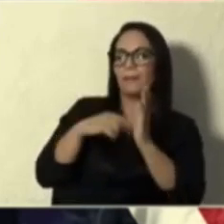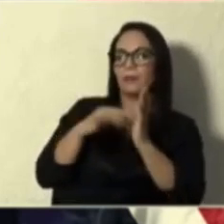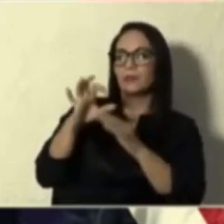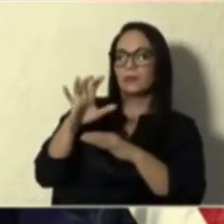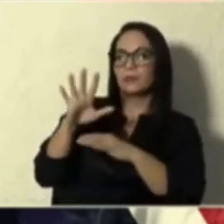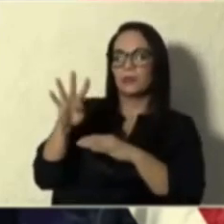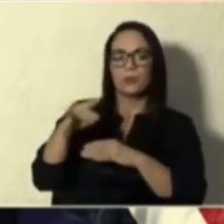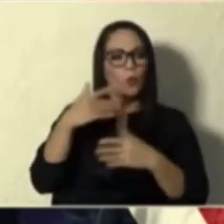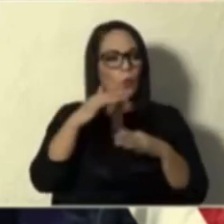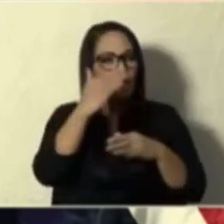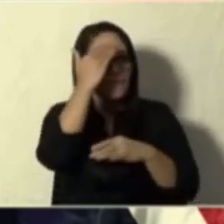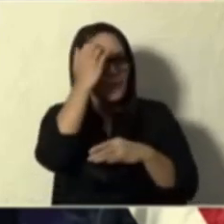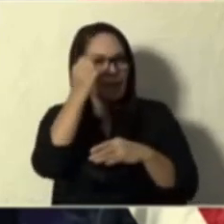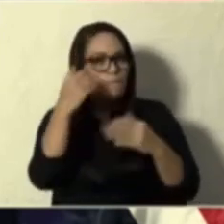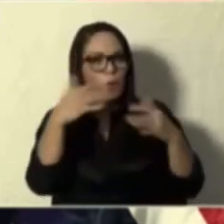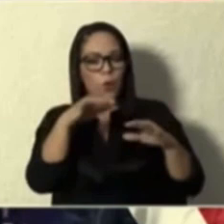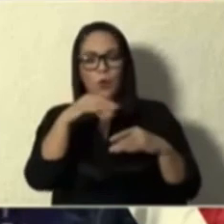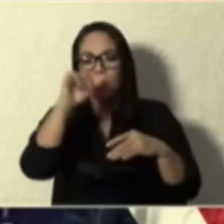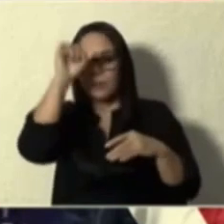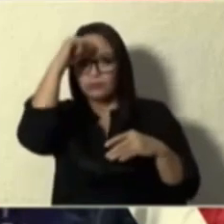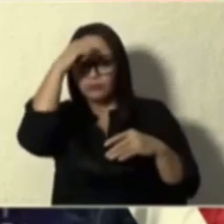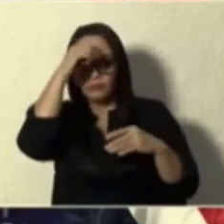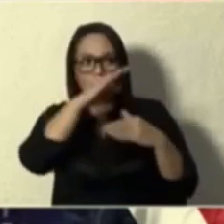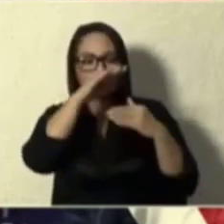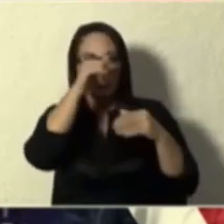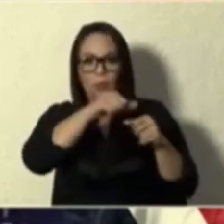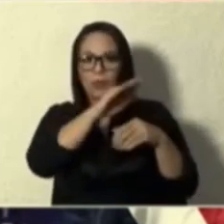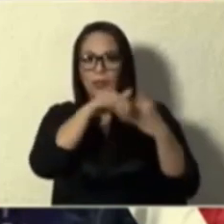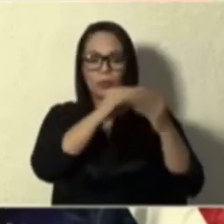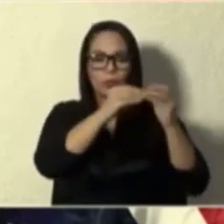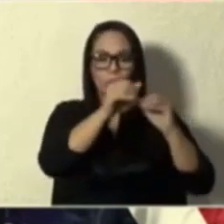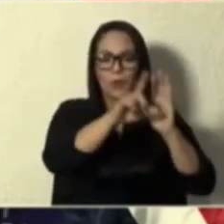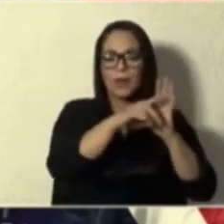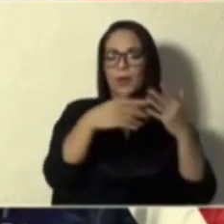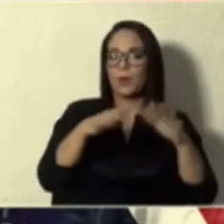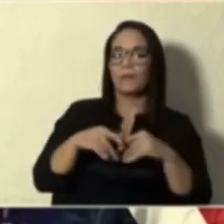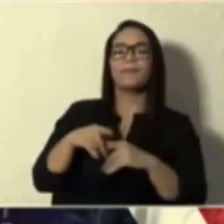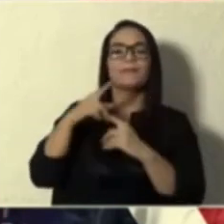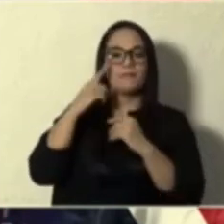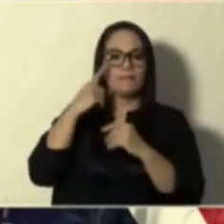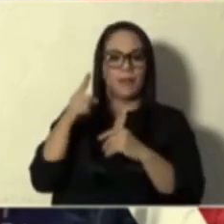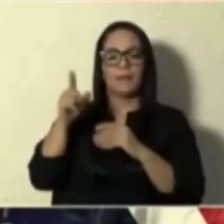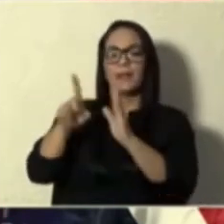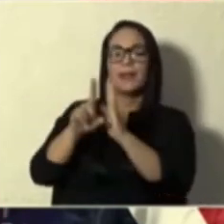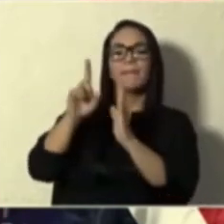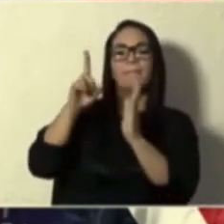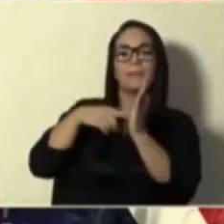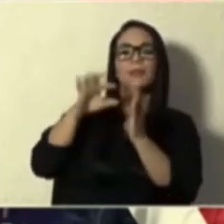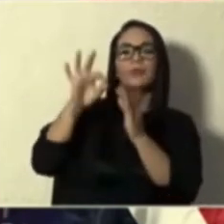¿Qué memoria la de usted? ¿Se acuerdan hasta el número de ley? Bueno, es de 1954,